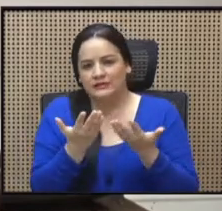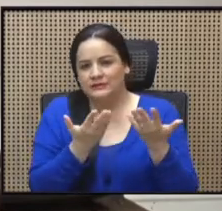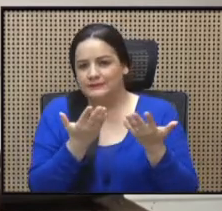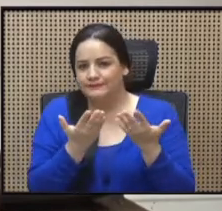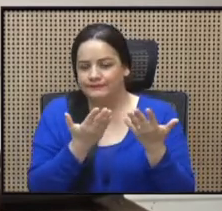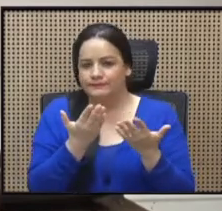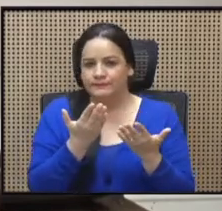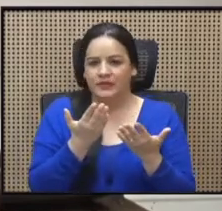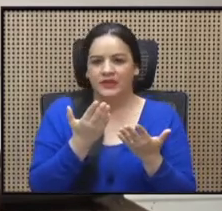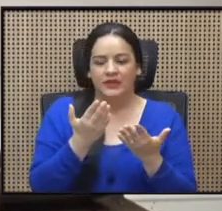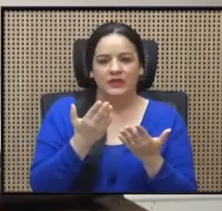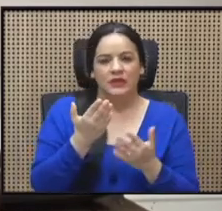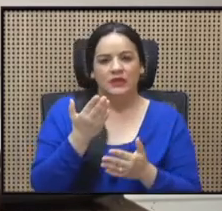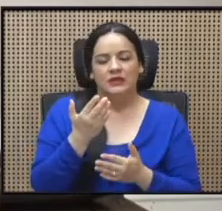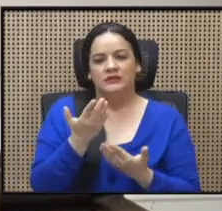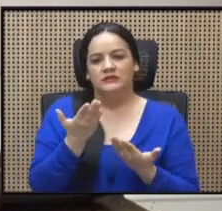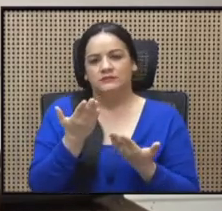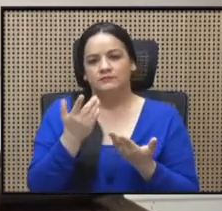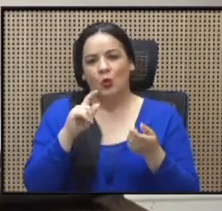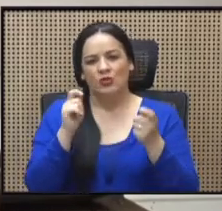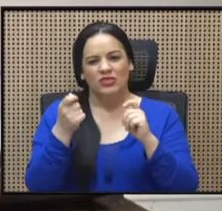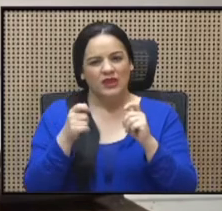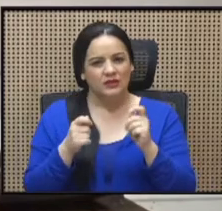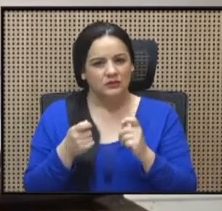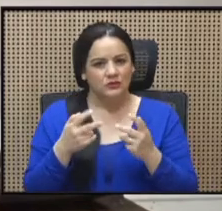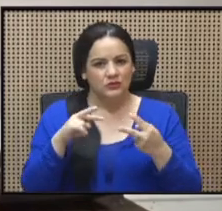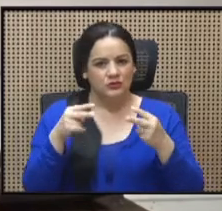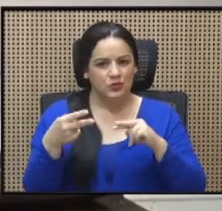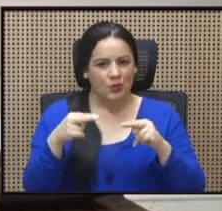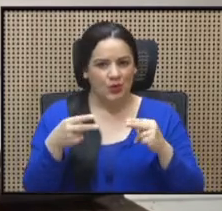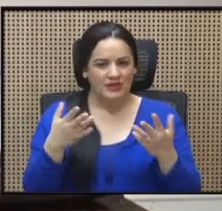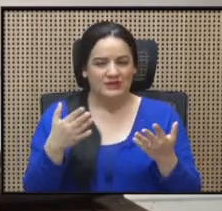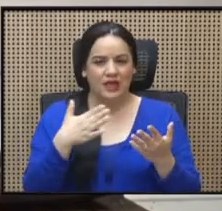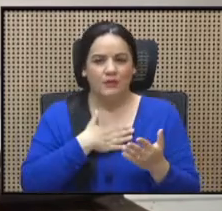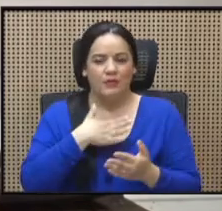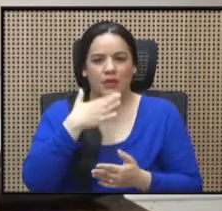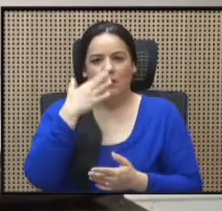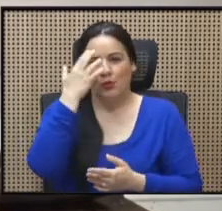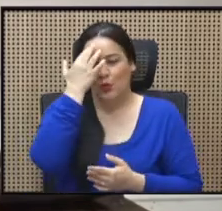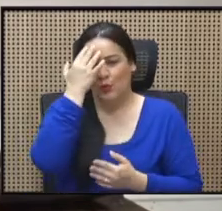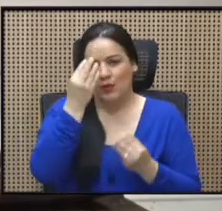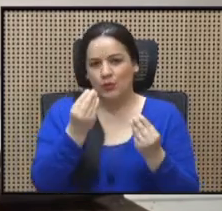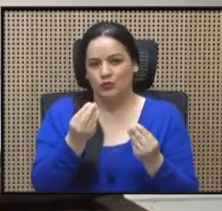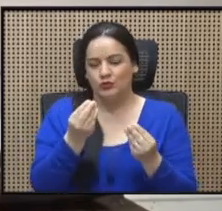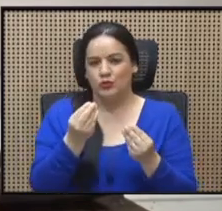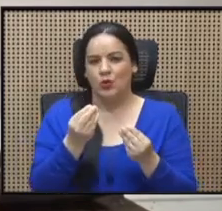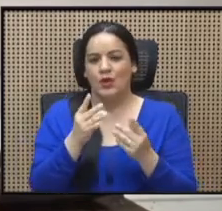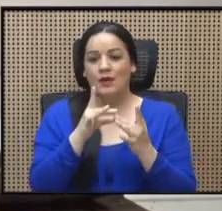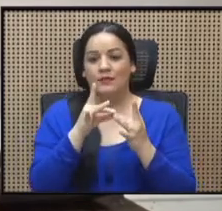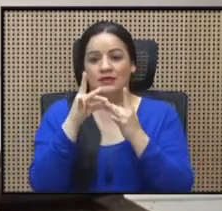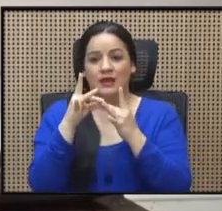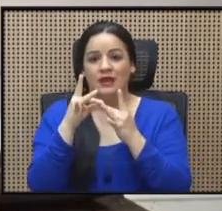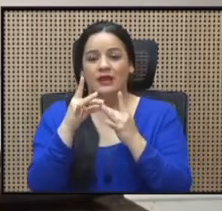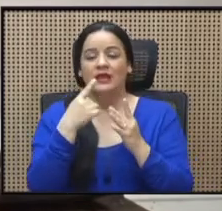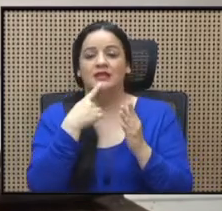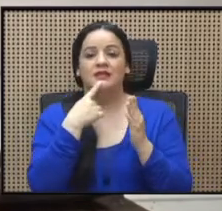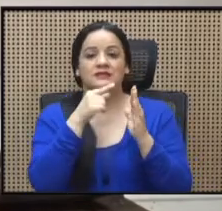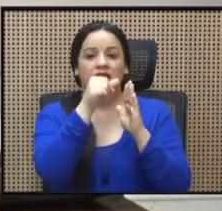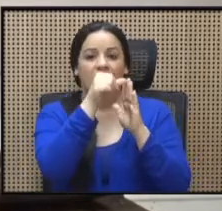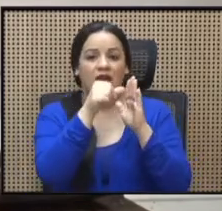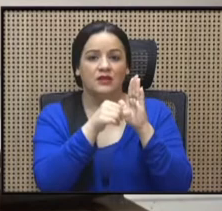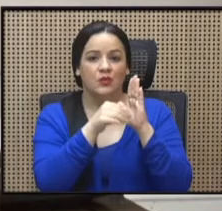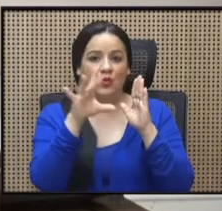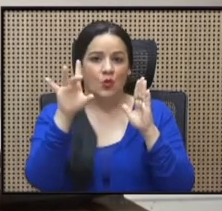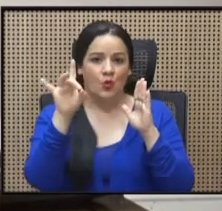muchísimo. Principalmente la que establece el artículo 8, y la quisiera leer para que ustedes